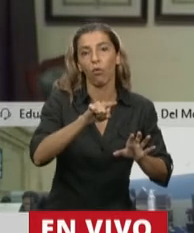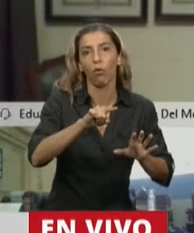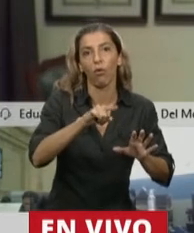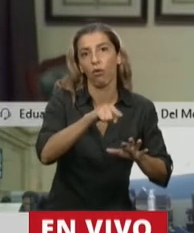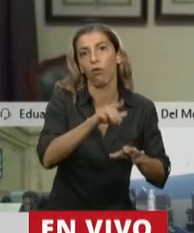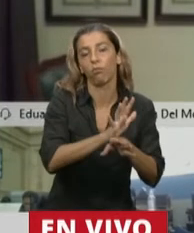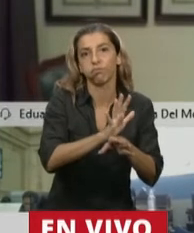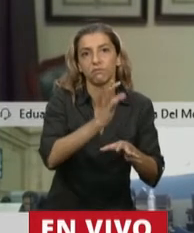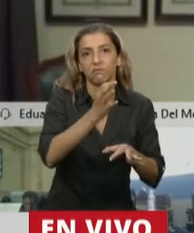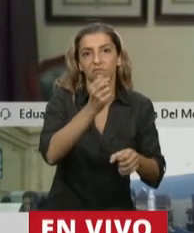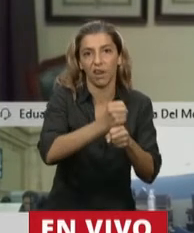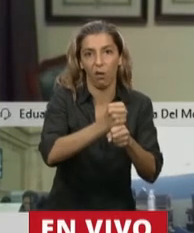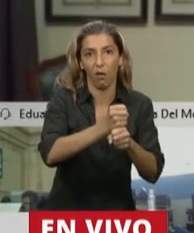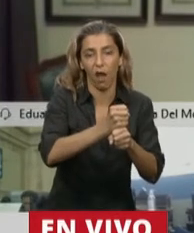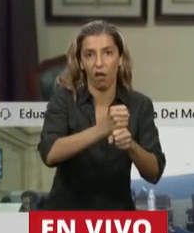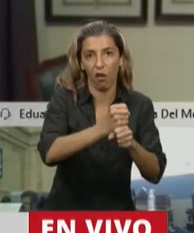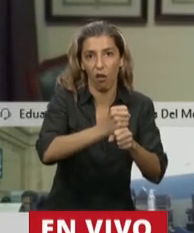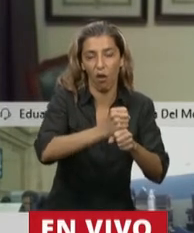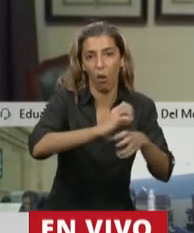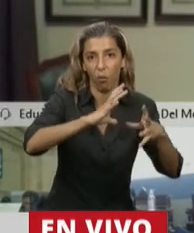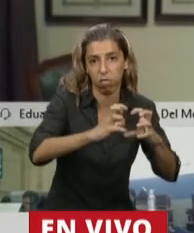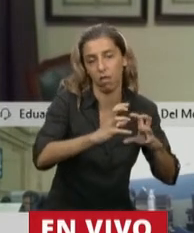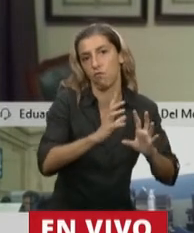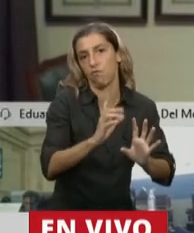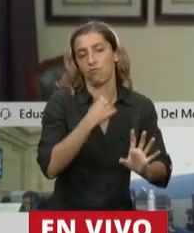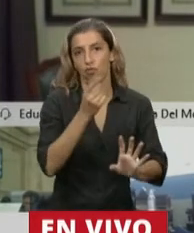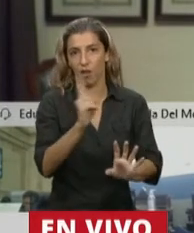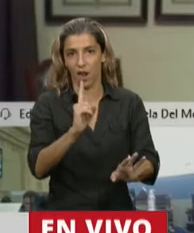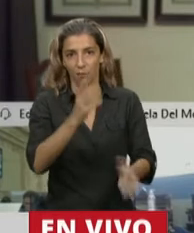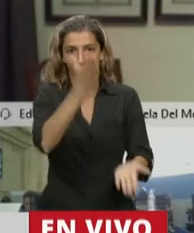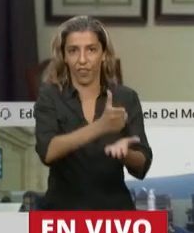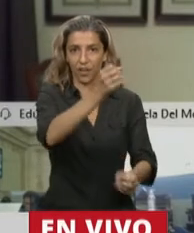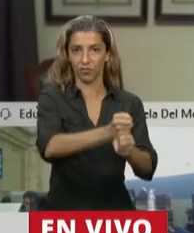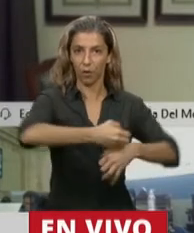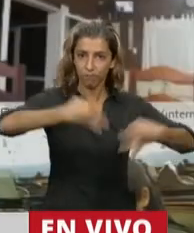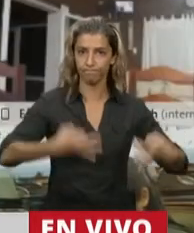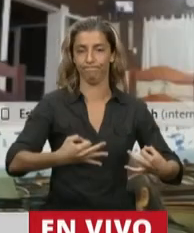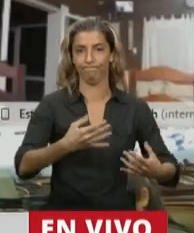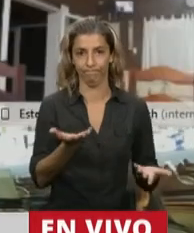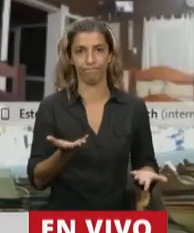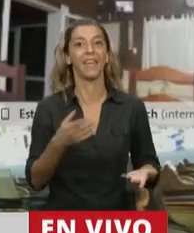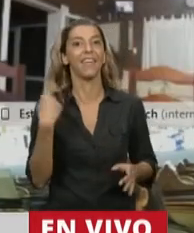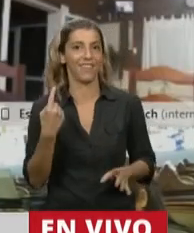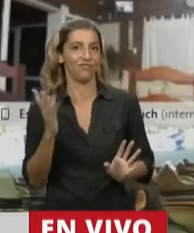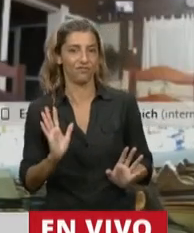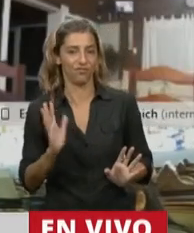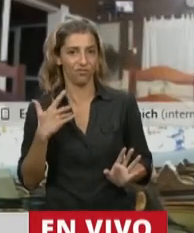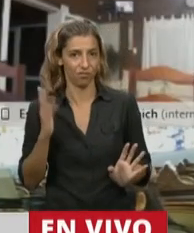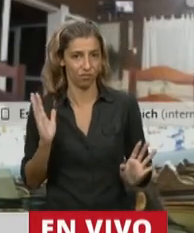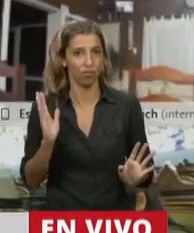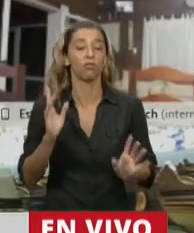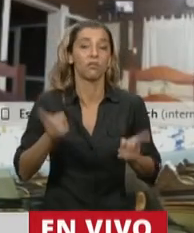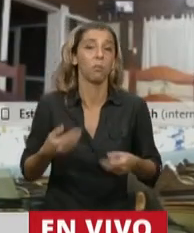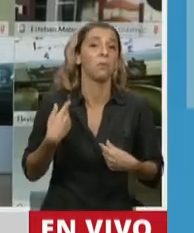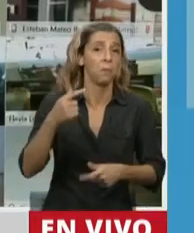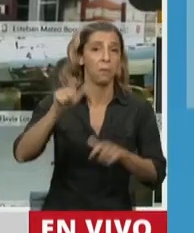para que no se vulneren esos derechos y además planteamos que estamos en contra, que no se consulten a las organizaciones de las trabajadoras y